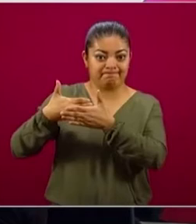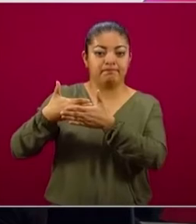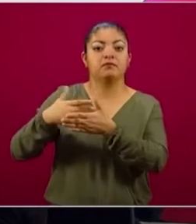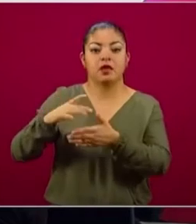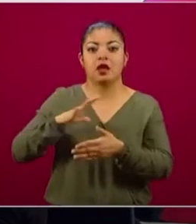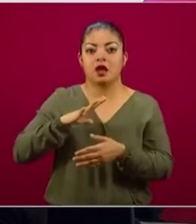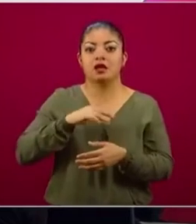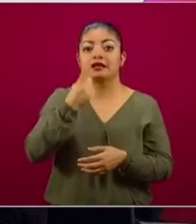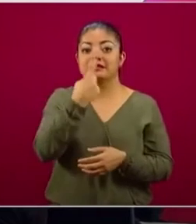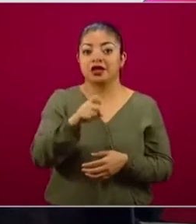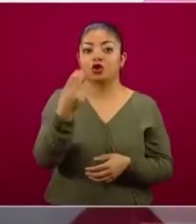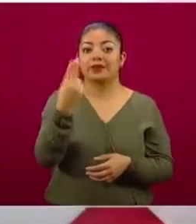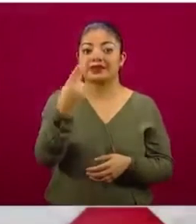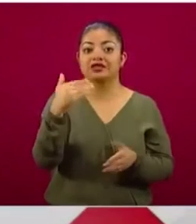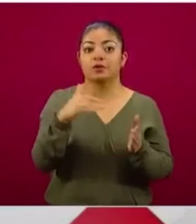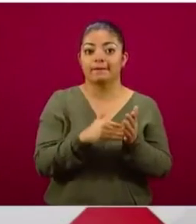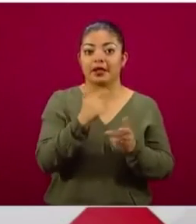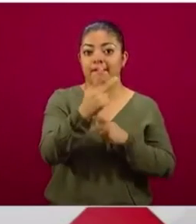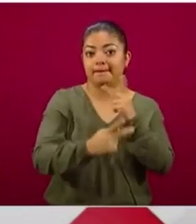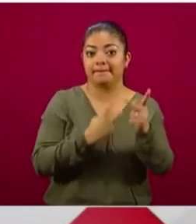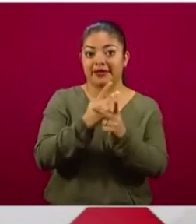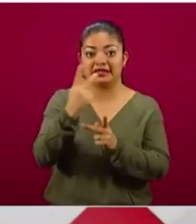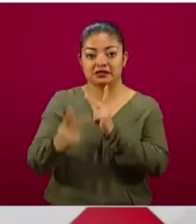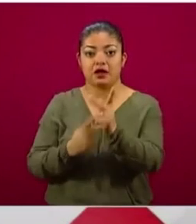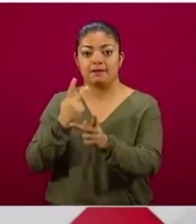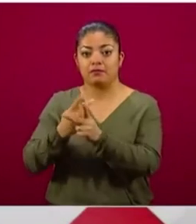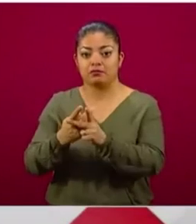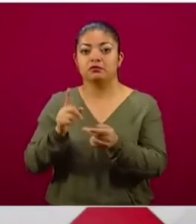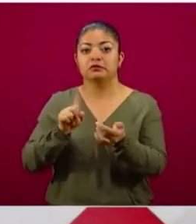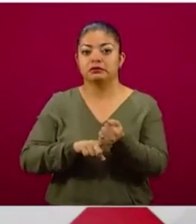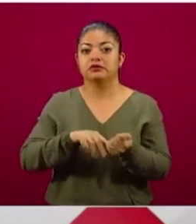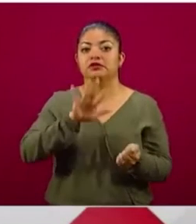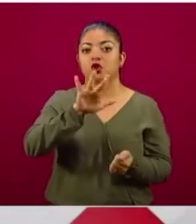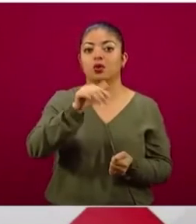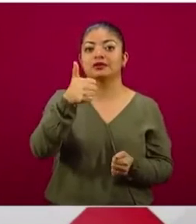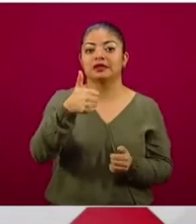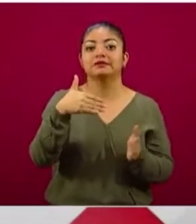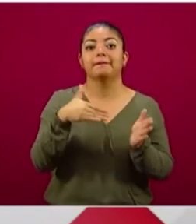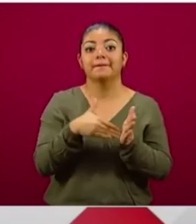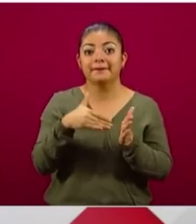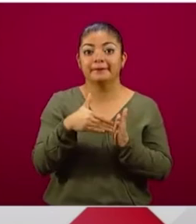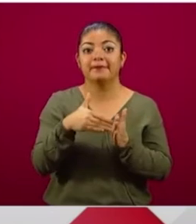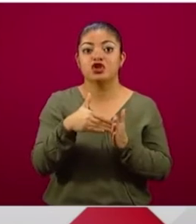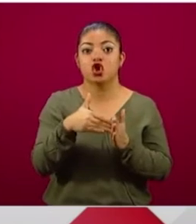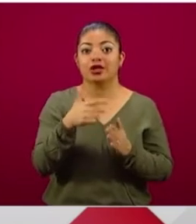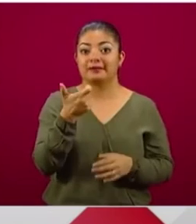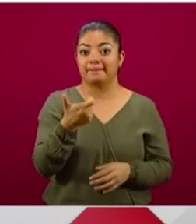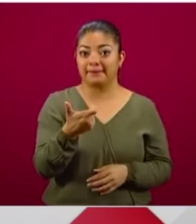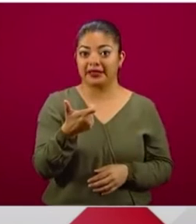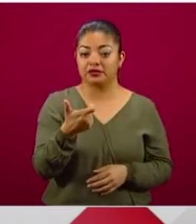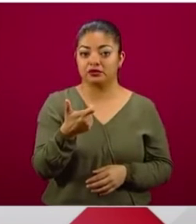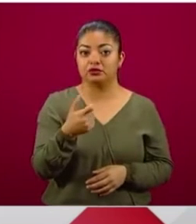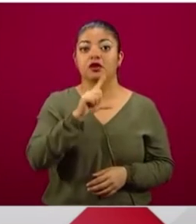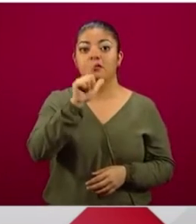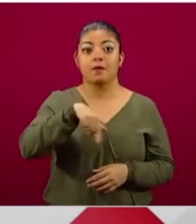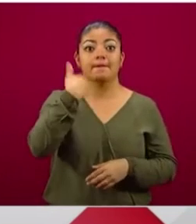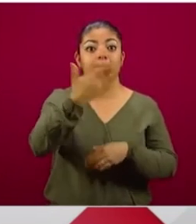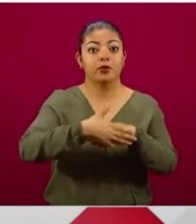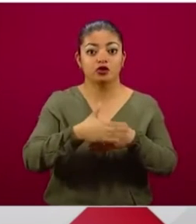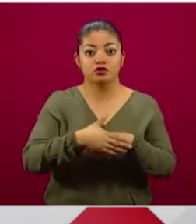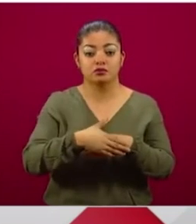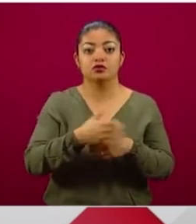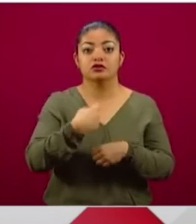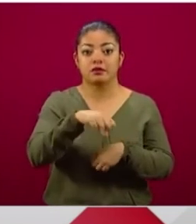otorgados 125 mil créditos y dispersados 56 mil millones de pesos y a partir de la siguiente semana empieza la